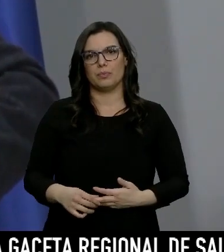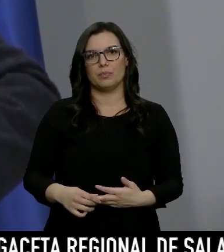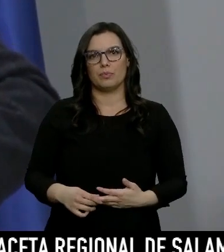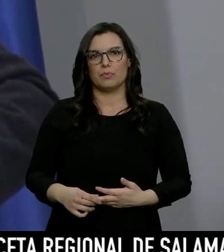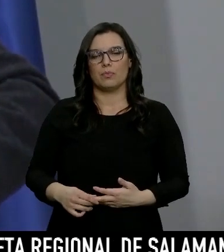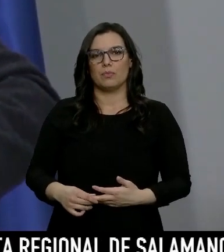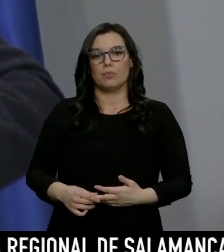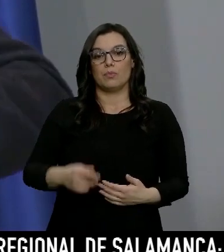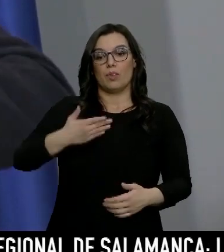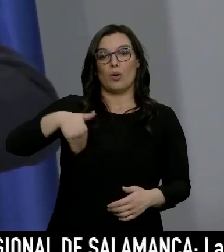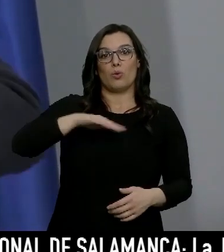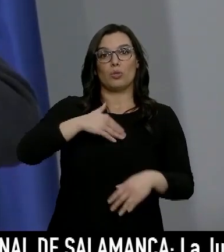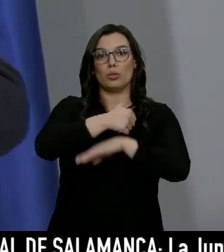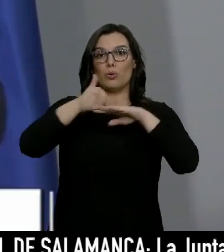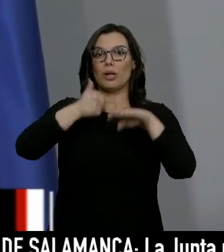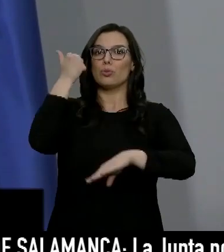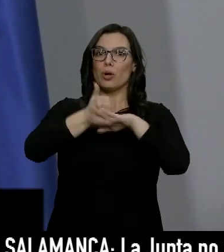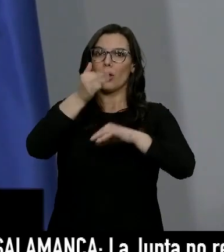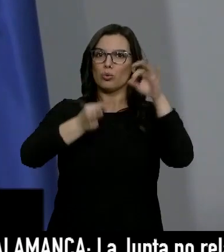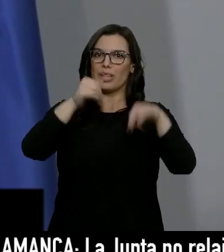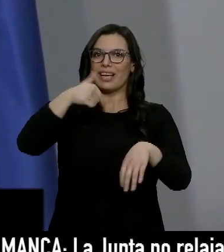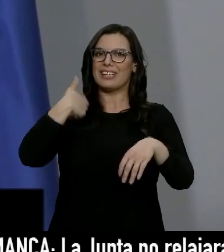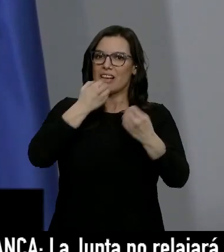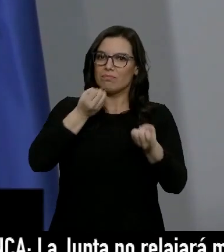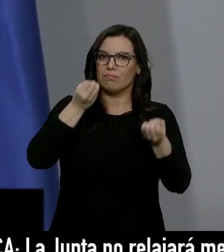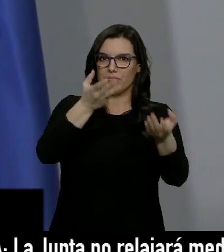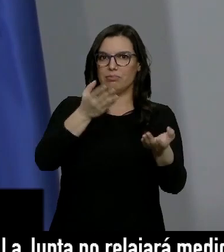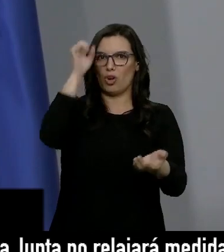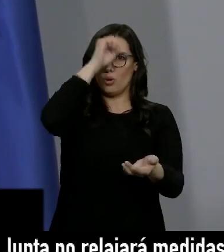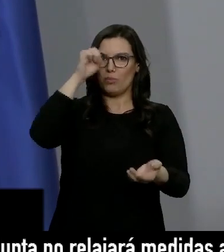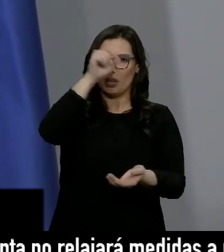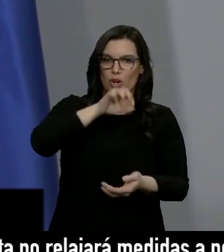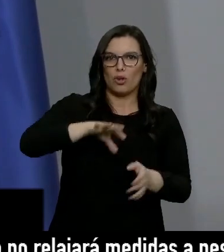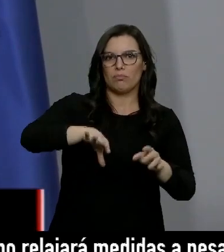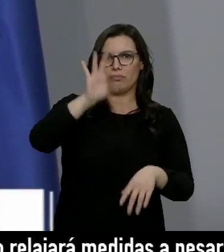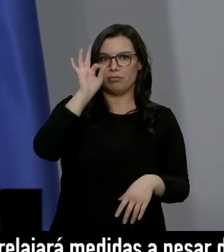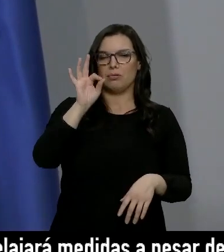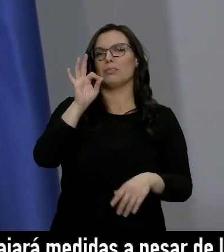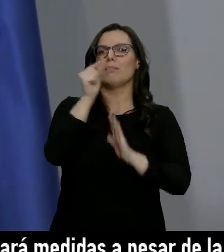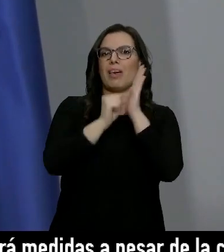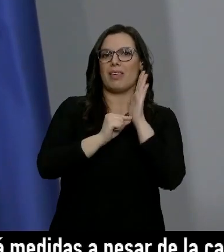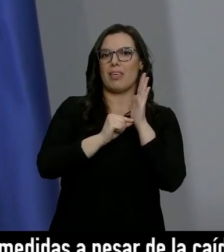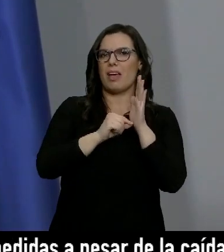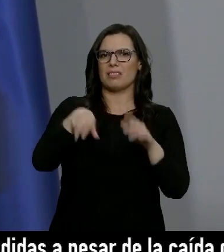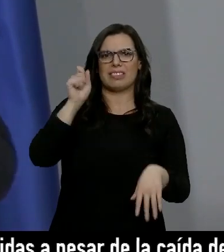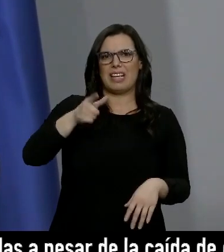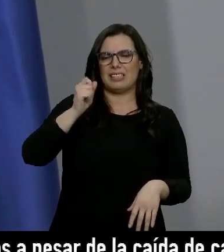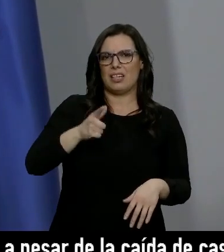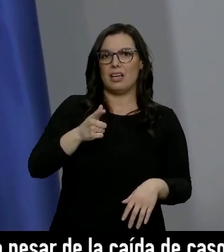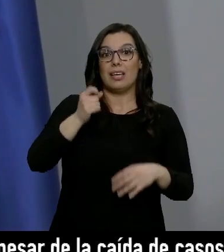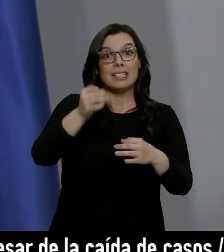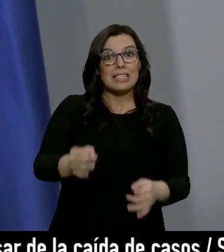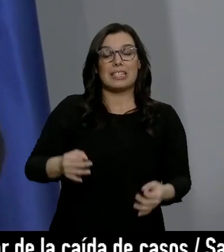Nuestro Tribunal Superior de Justicia ya se ha pronunciado sobre estas medidas restrictivas de manera reiterada y